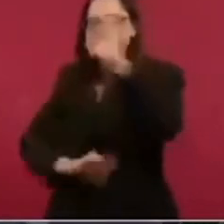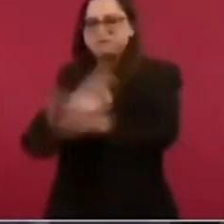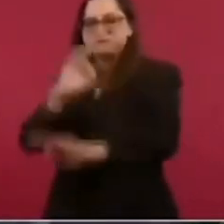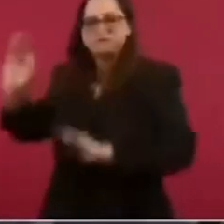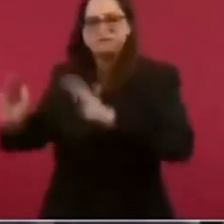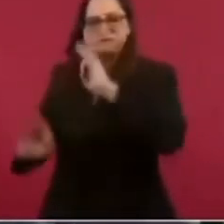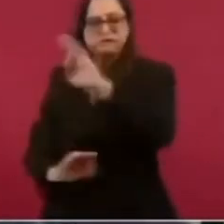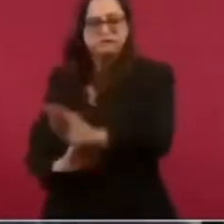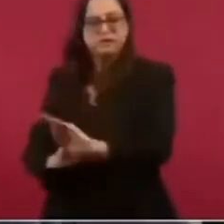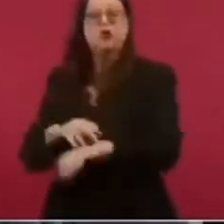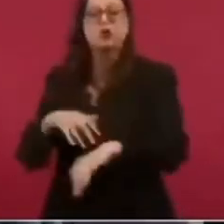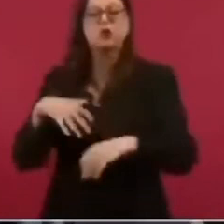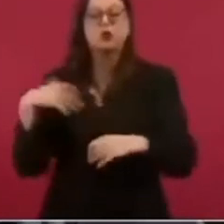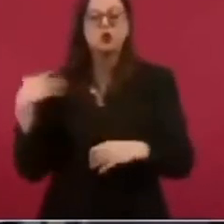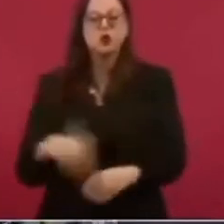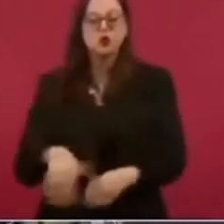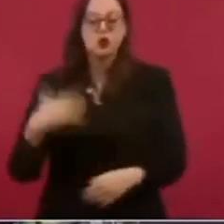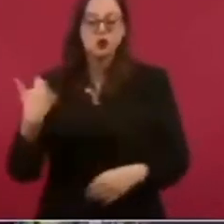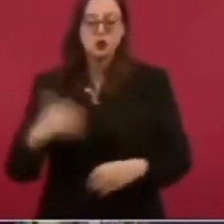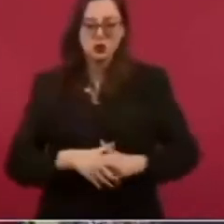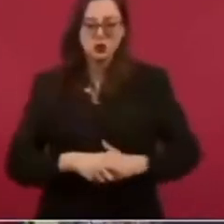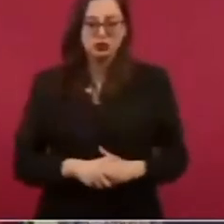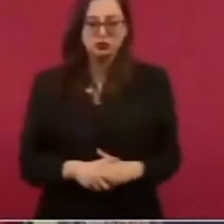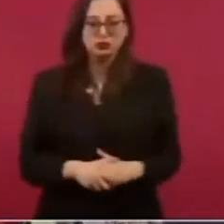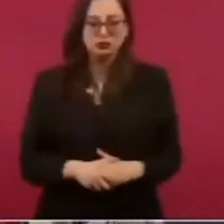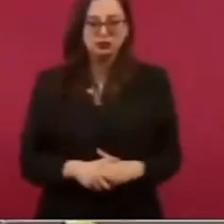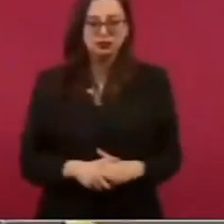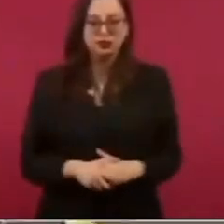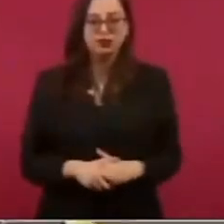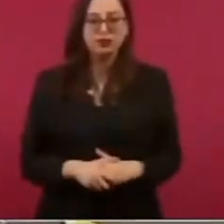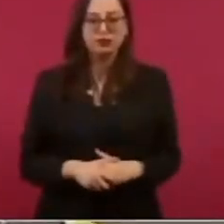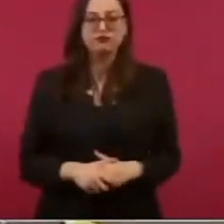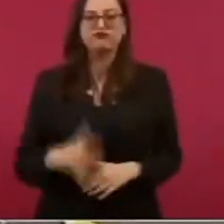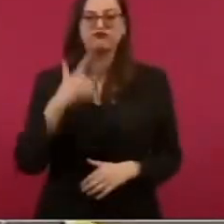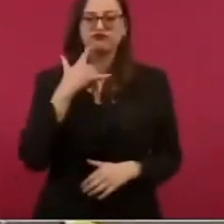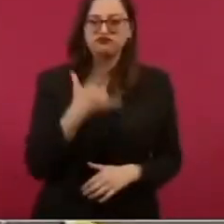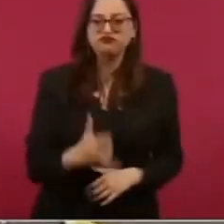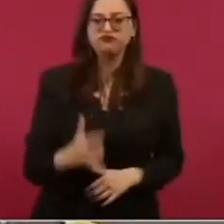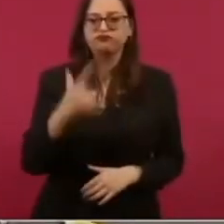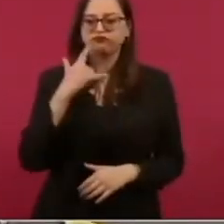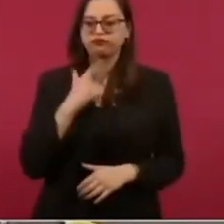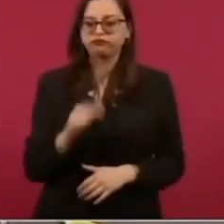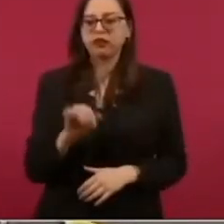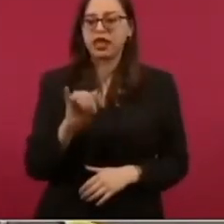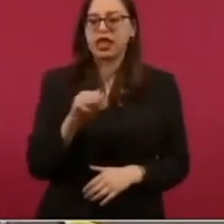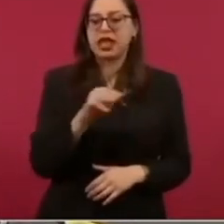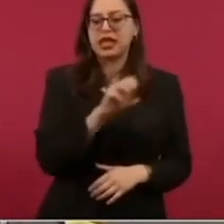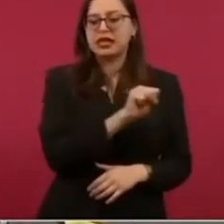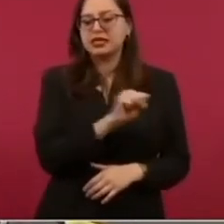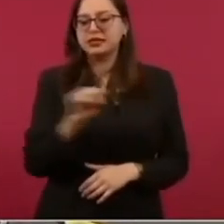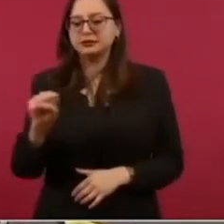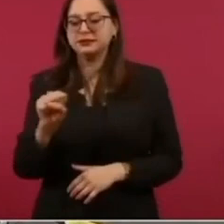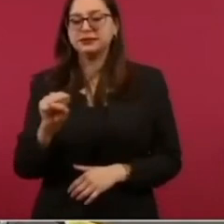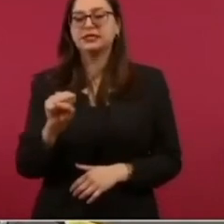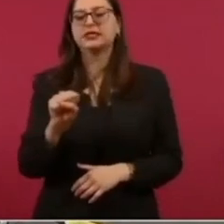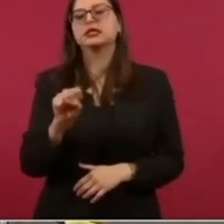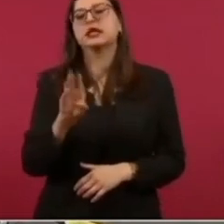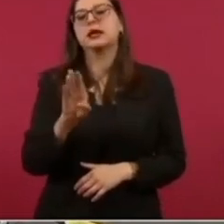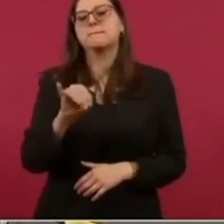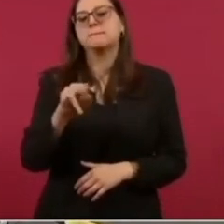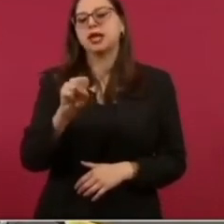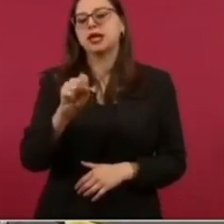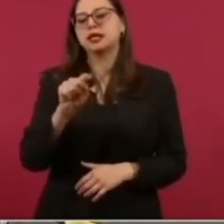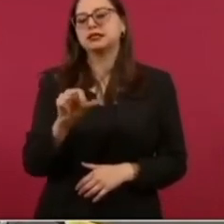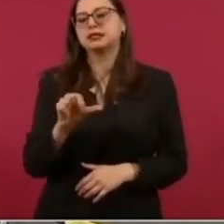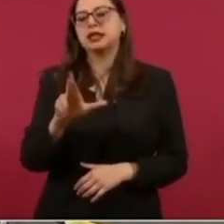Hemos echado a andar el IMSS-Bienestar, el nuevo sistema de salud de